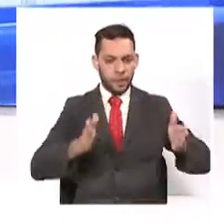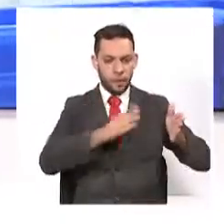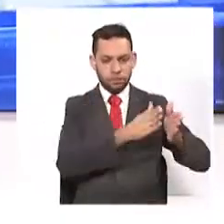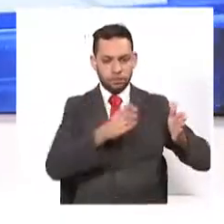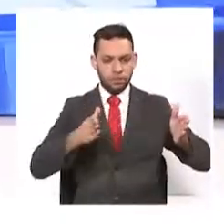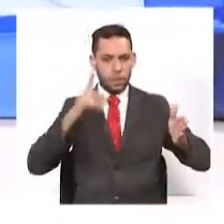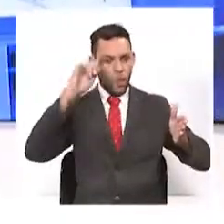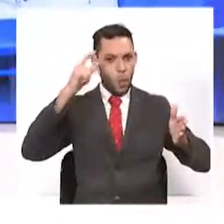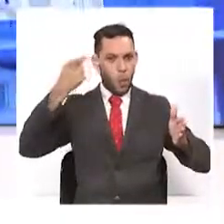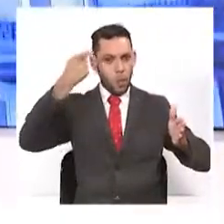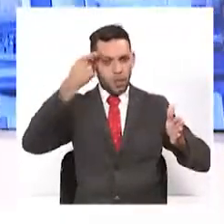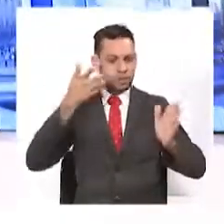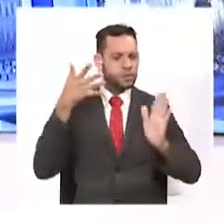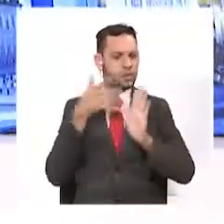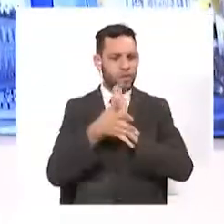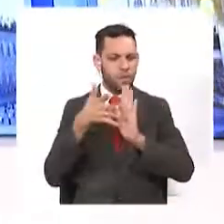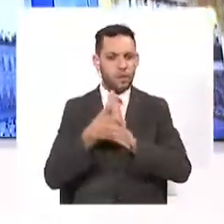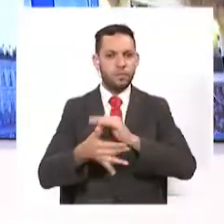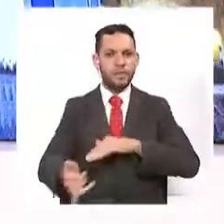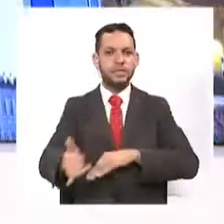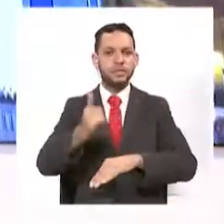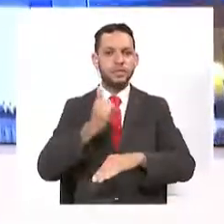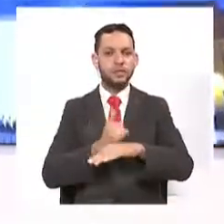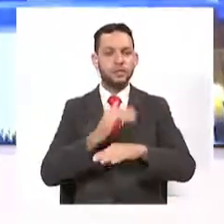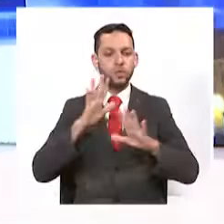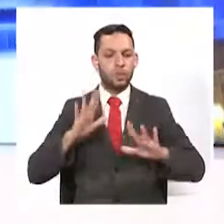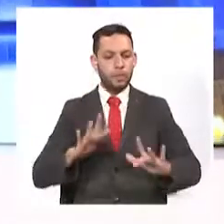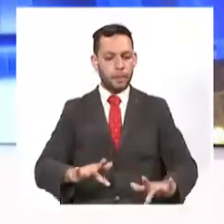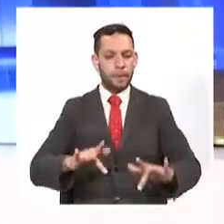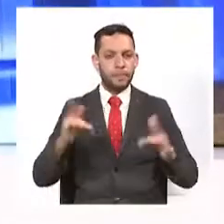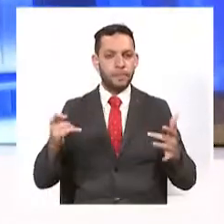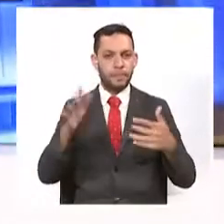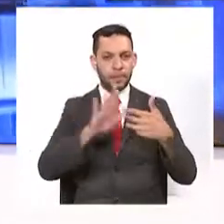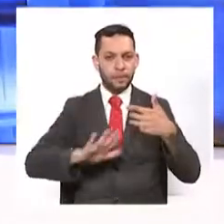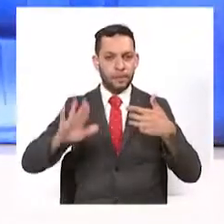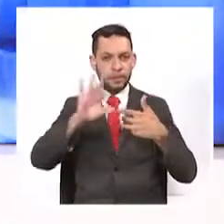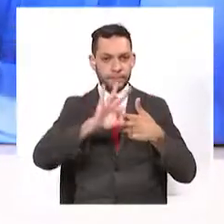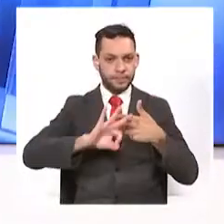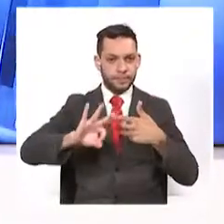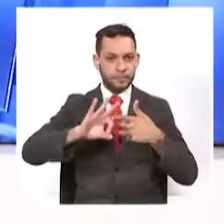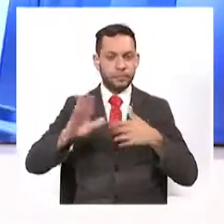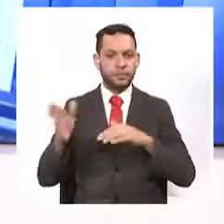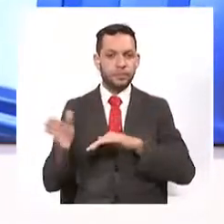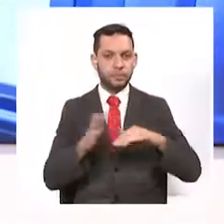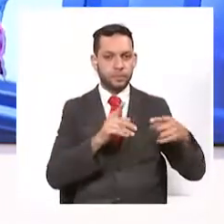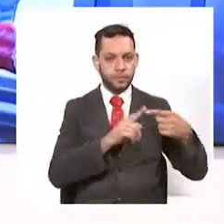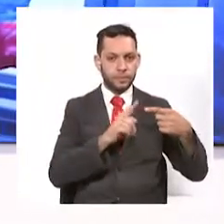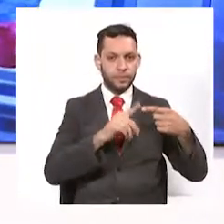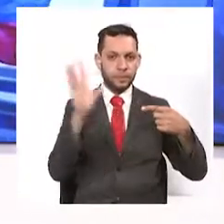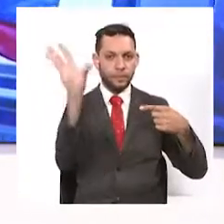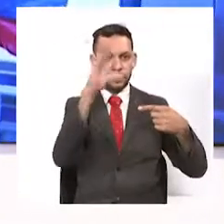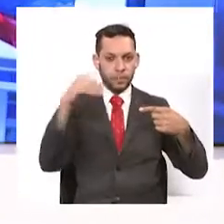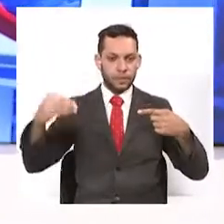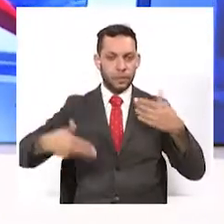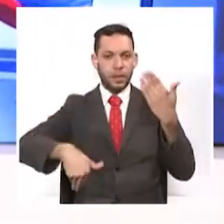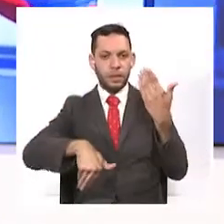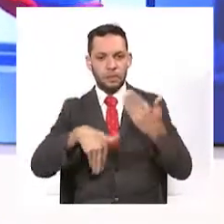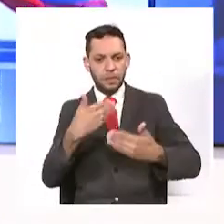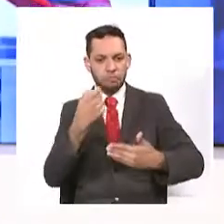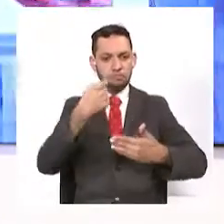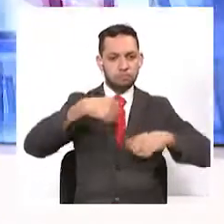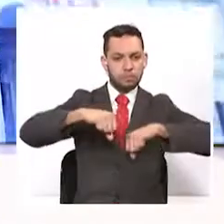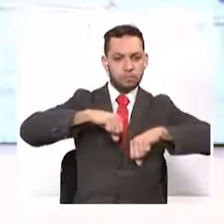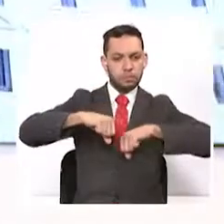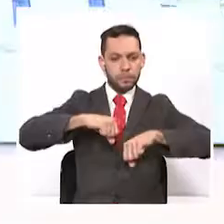con la información institucional de las tres administraciones departamentales del eje cafetero. En el Quindío hay avances en la fase de alistamiento para el